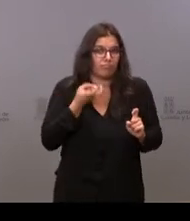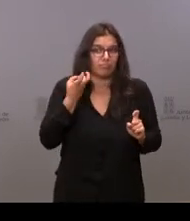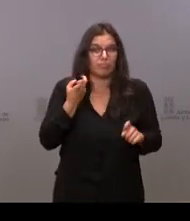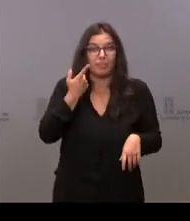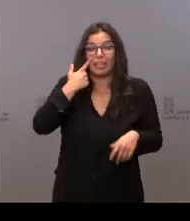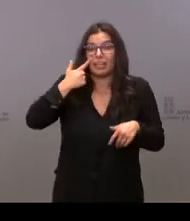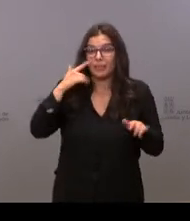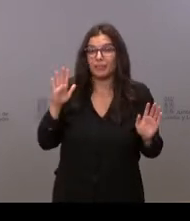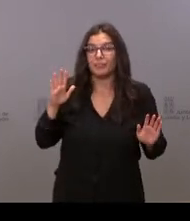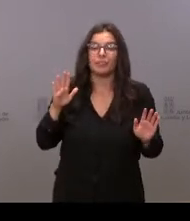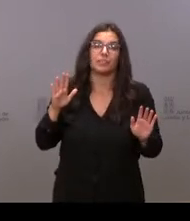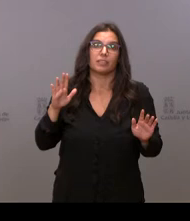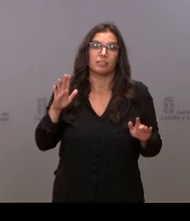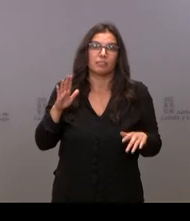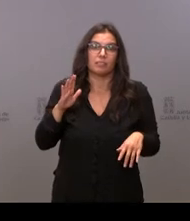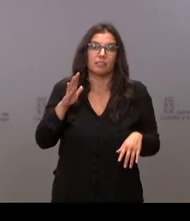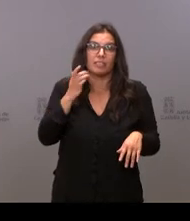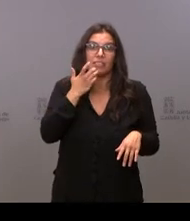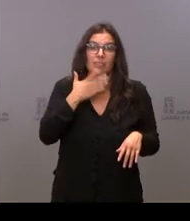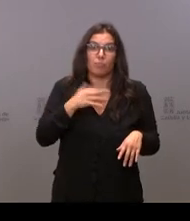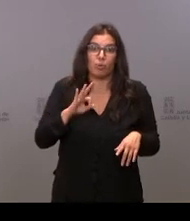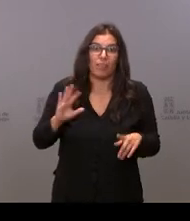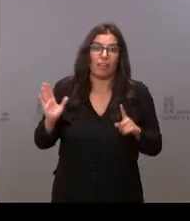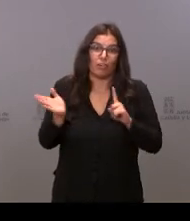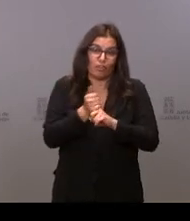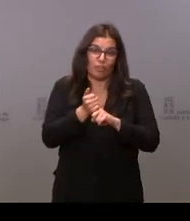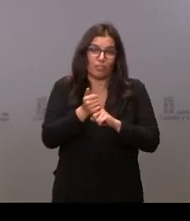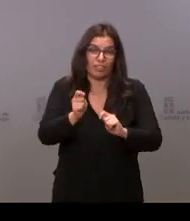ver si no lo pueden conceder.